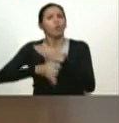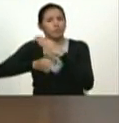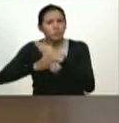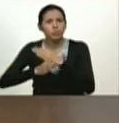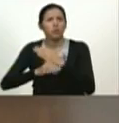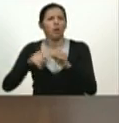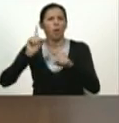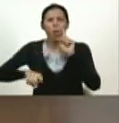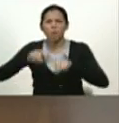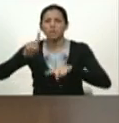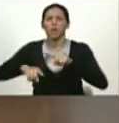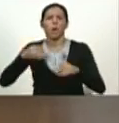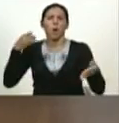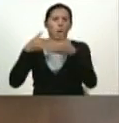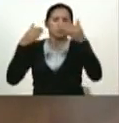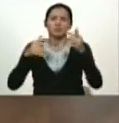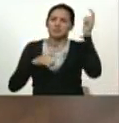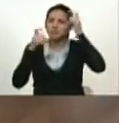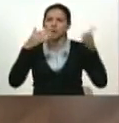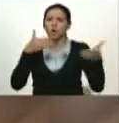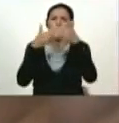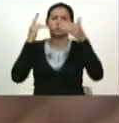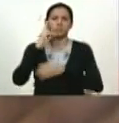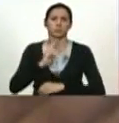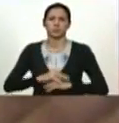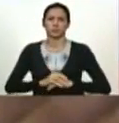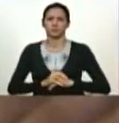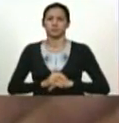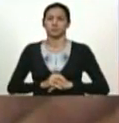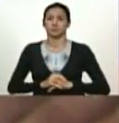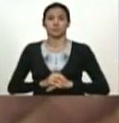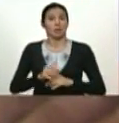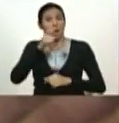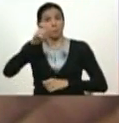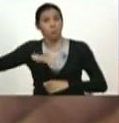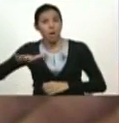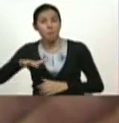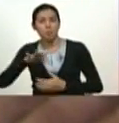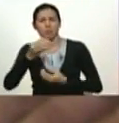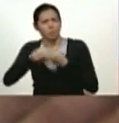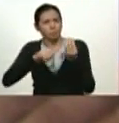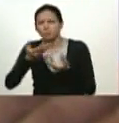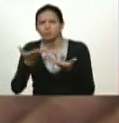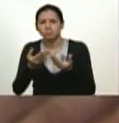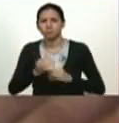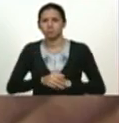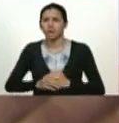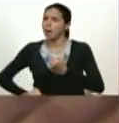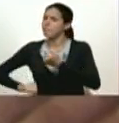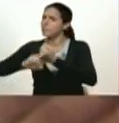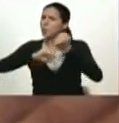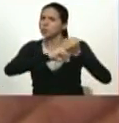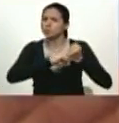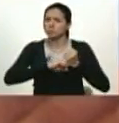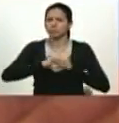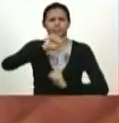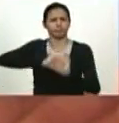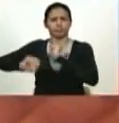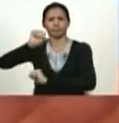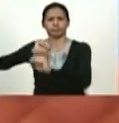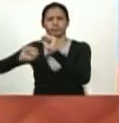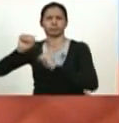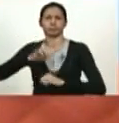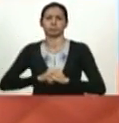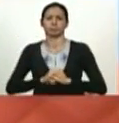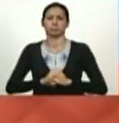las instalaciones políticas, civiles y militares de la patria. Y el pueblo a respaldar estas acciones de desagravio.